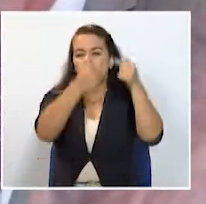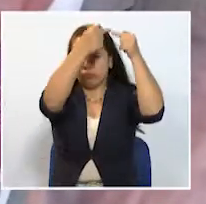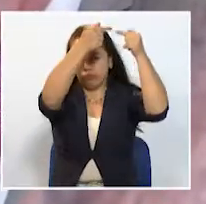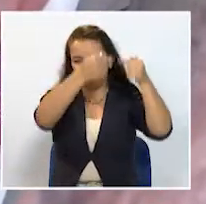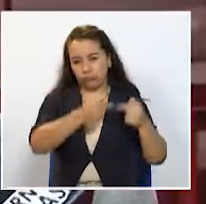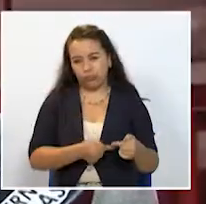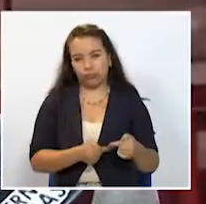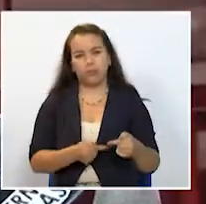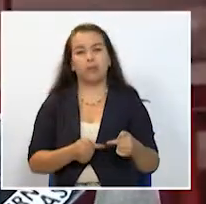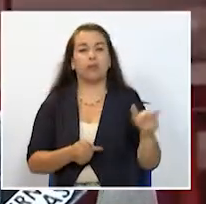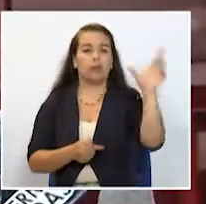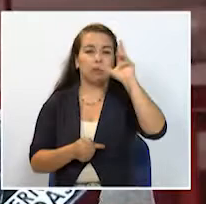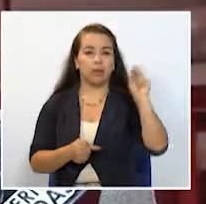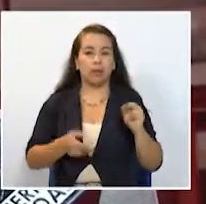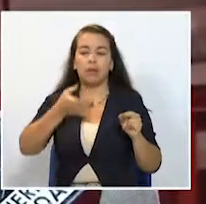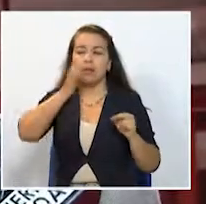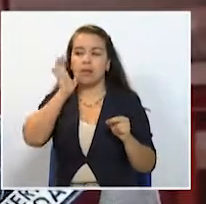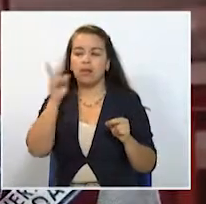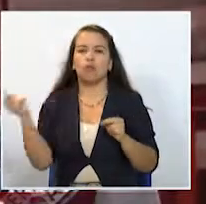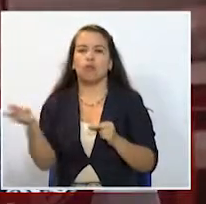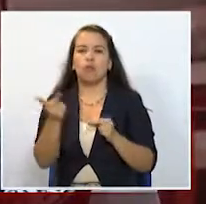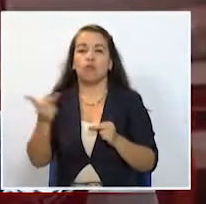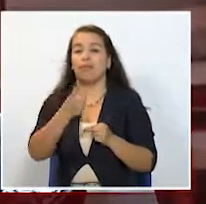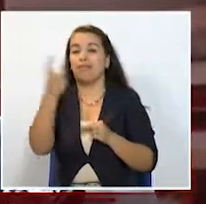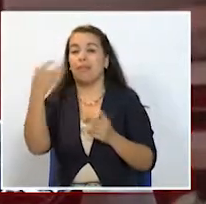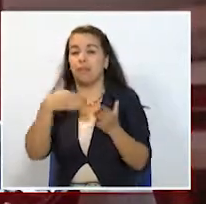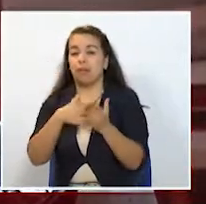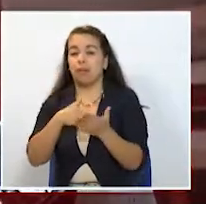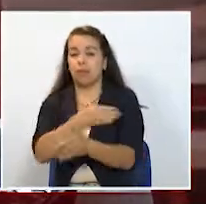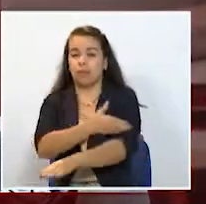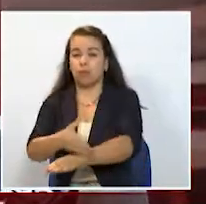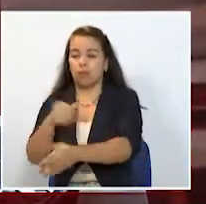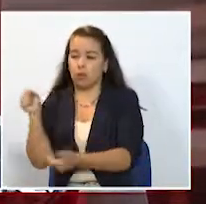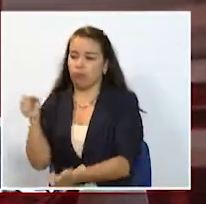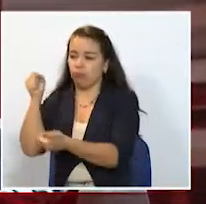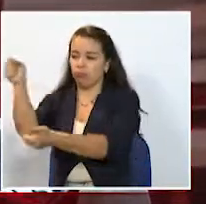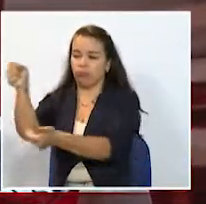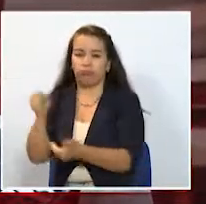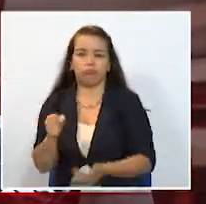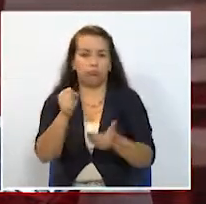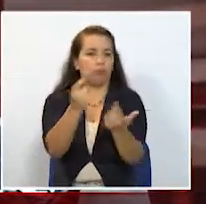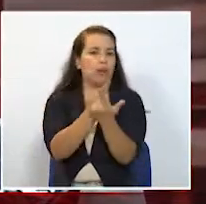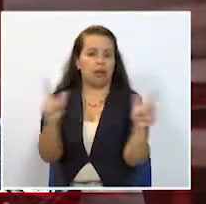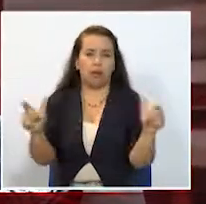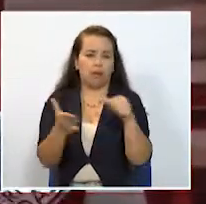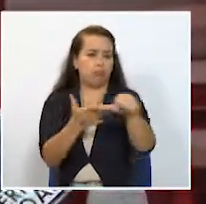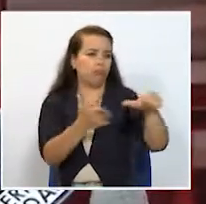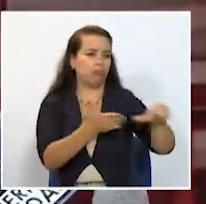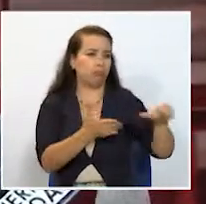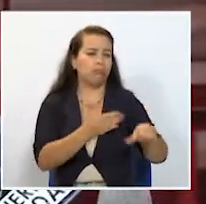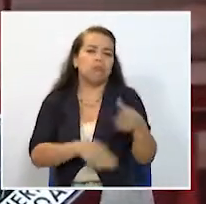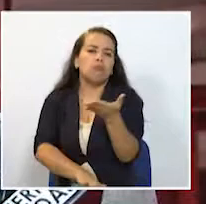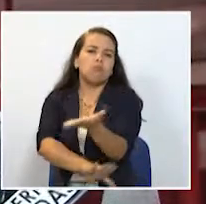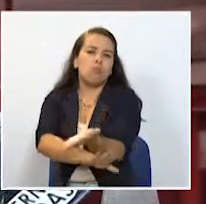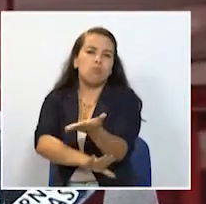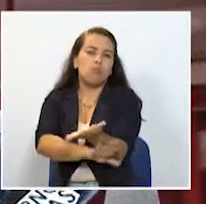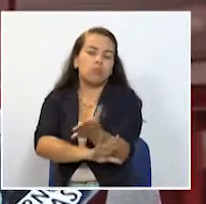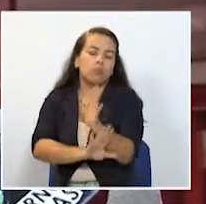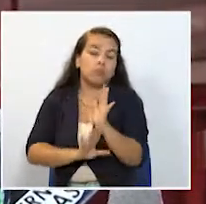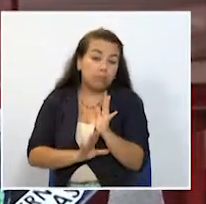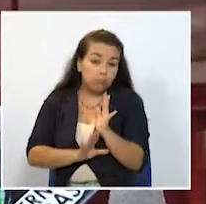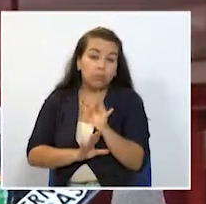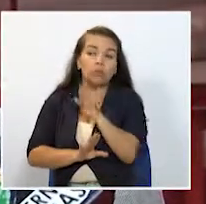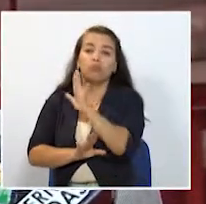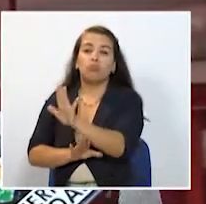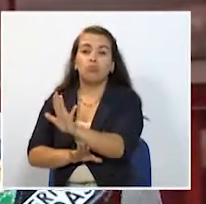Rizeralde y Caldas tienen aproximadamente 100 mil millones de ingresos corrientes de libre destinación. La propuesta que estamos haciendo ahí es que sean